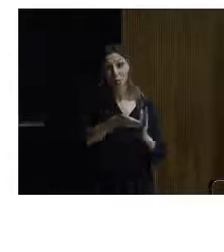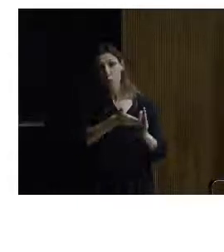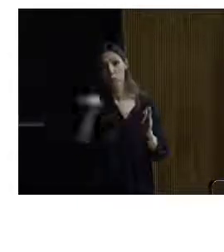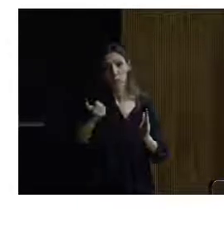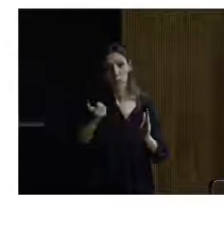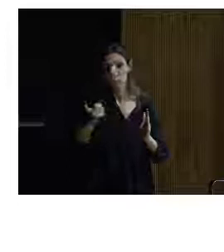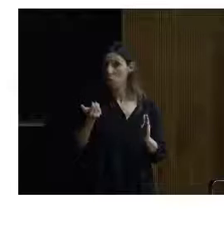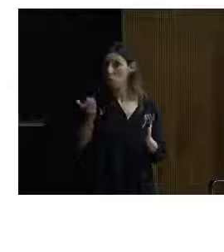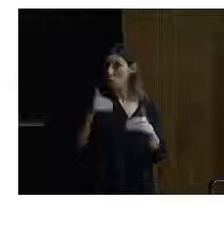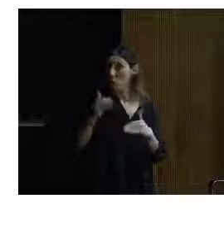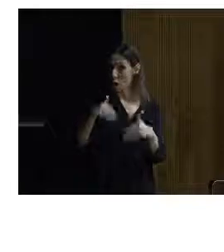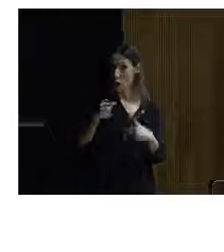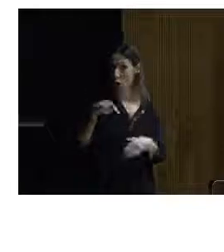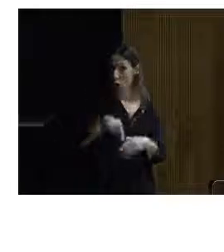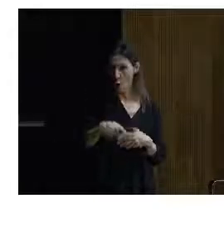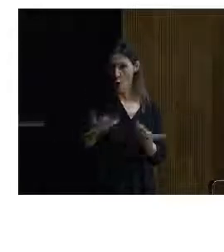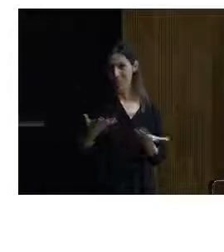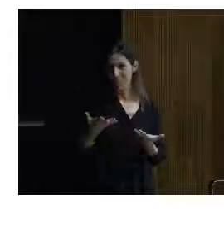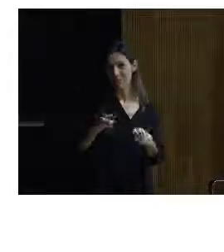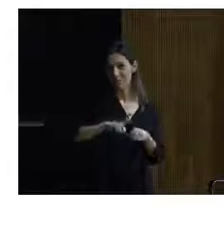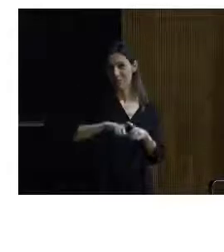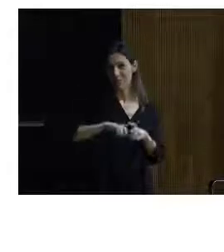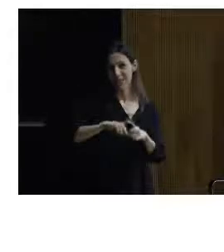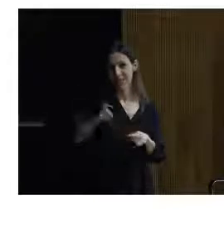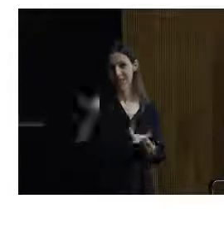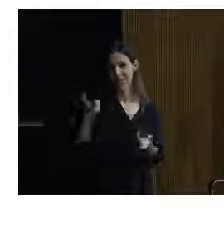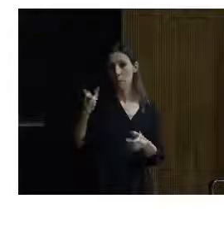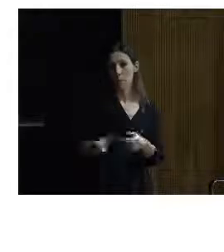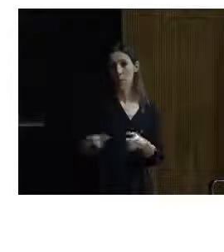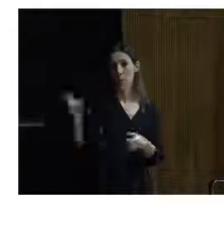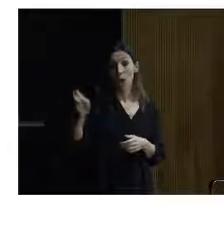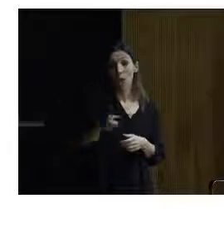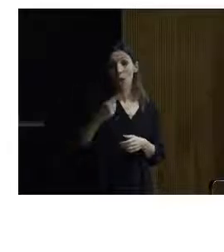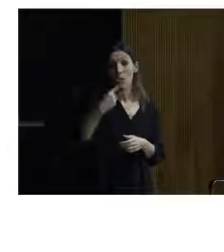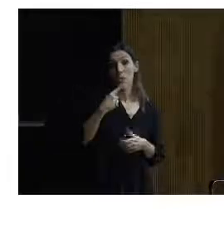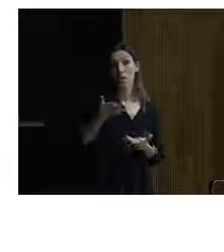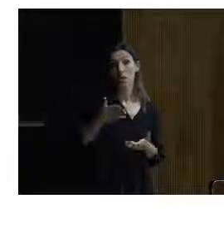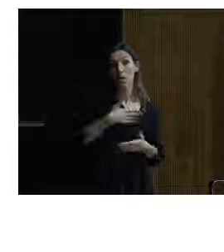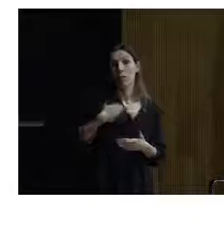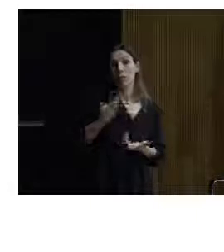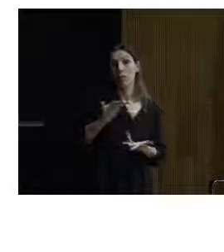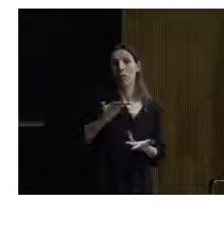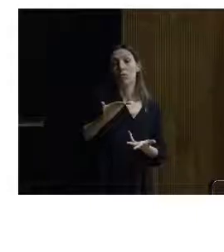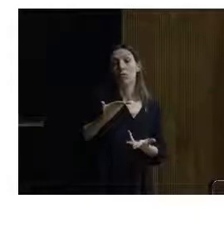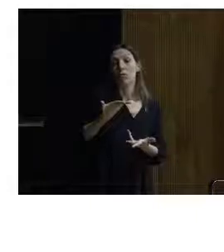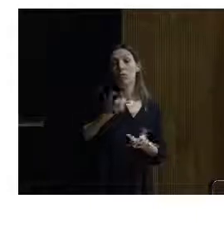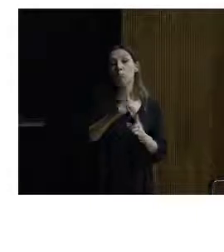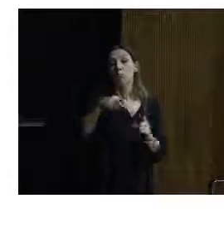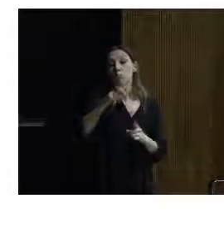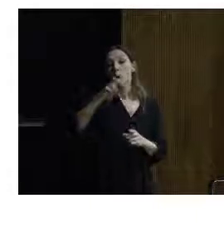en día es muy común que venga alguien y te diga que quiere la pared lisa, que lo piquemos y la volvamos a enfoscar.